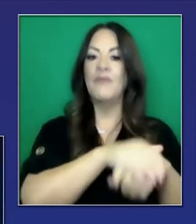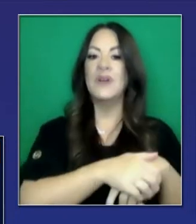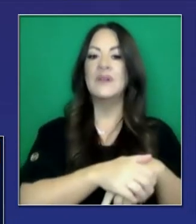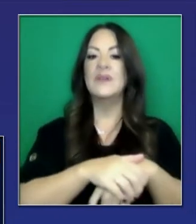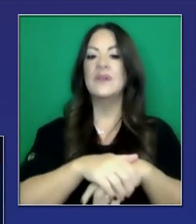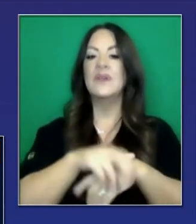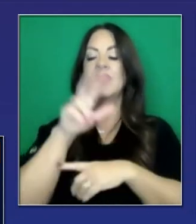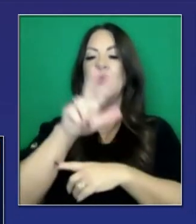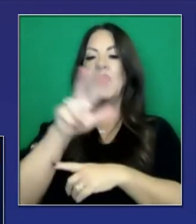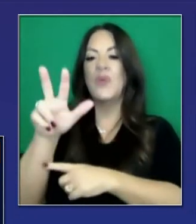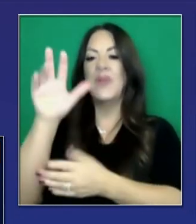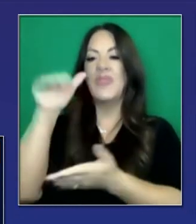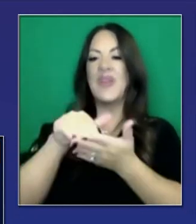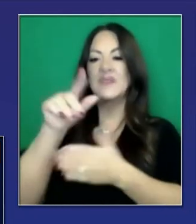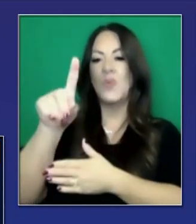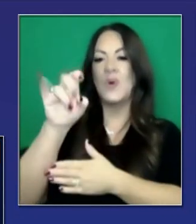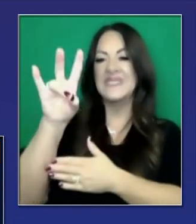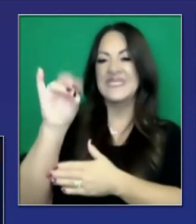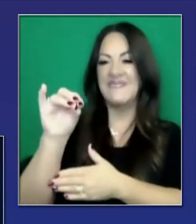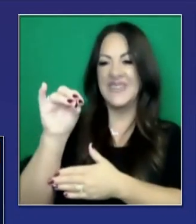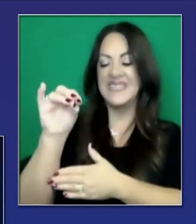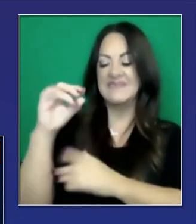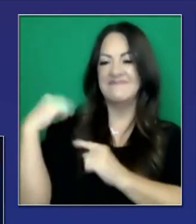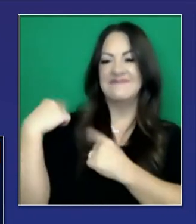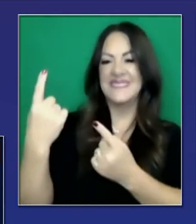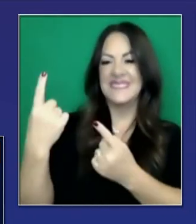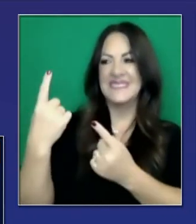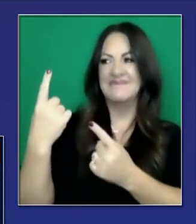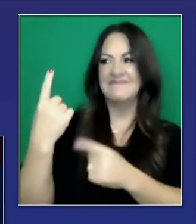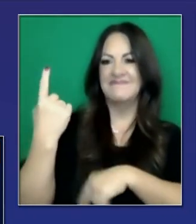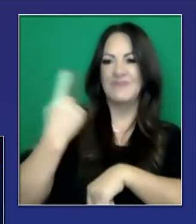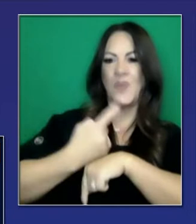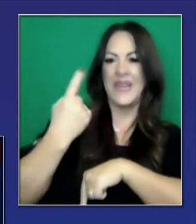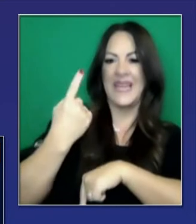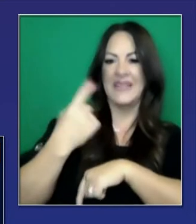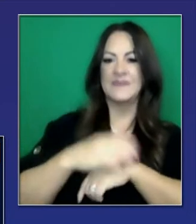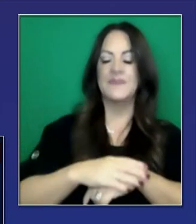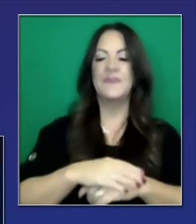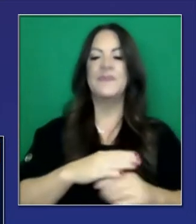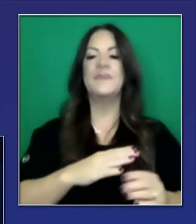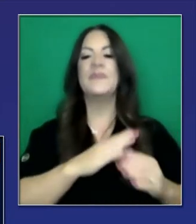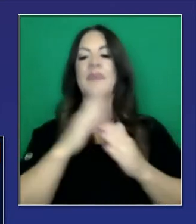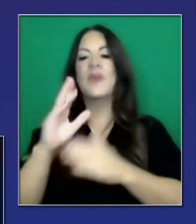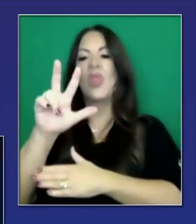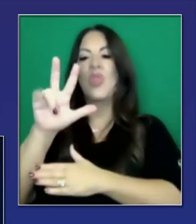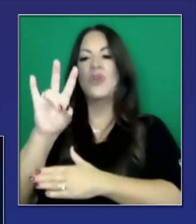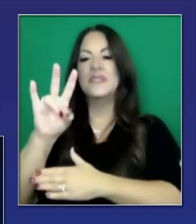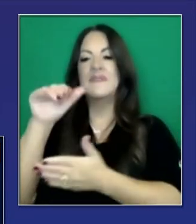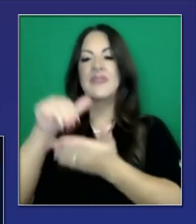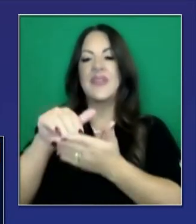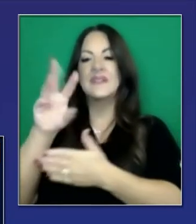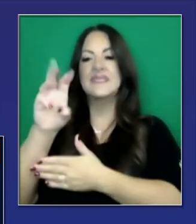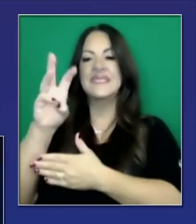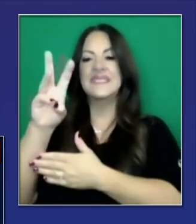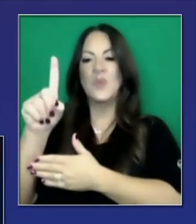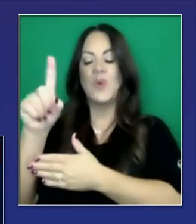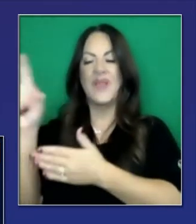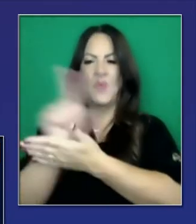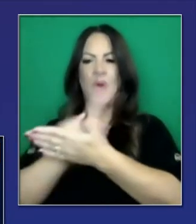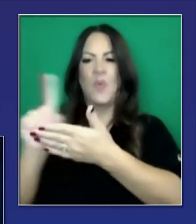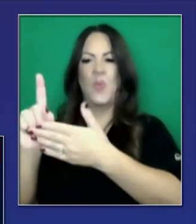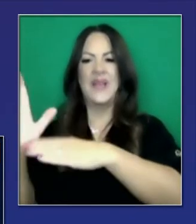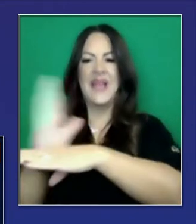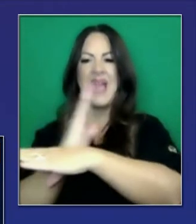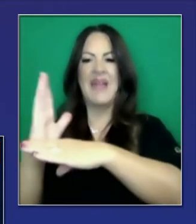COVID-19, tantos que se reportaron en este último periodo de 24 horas y el número